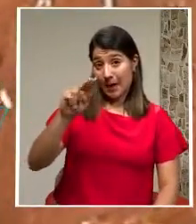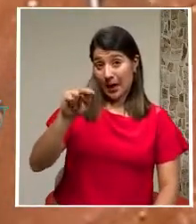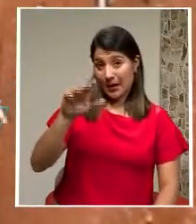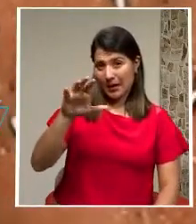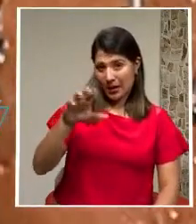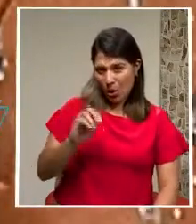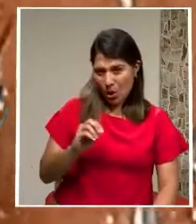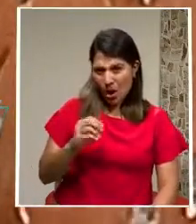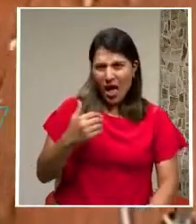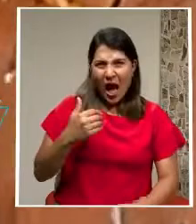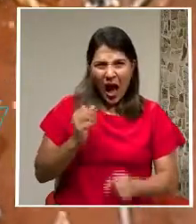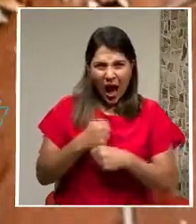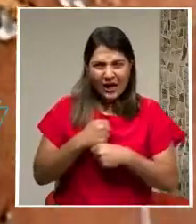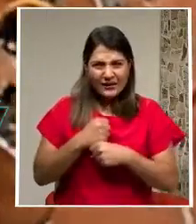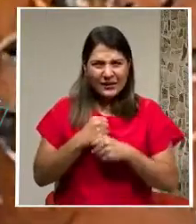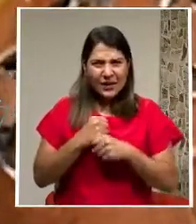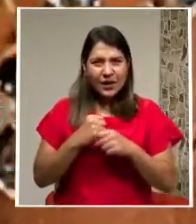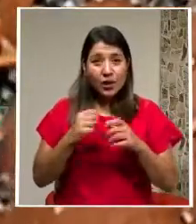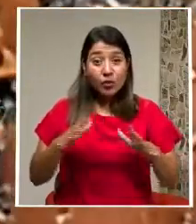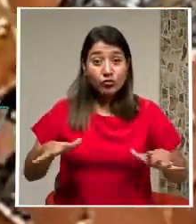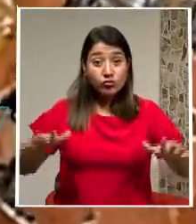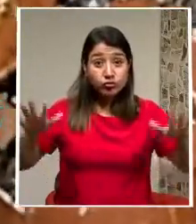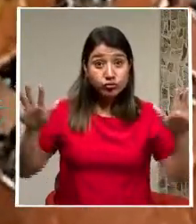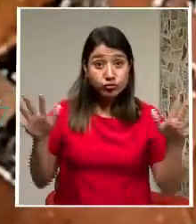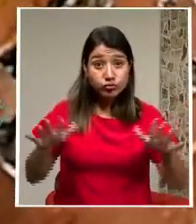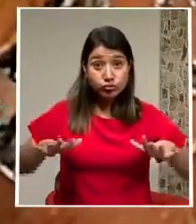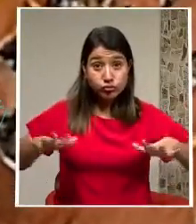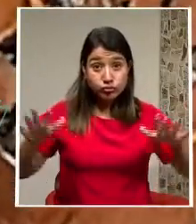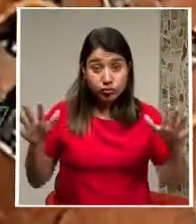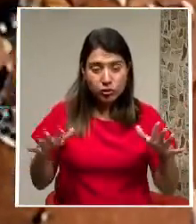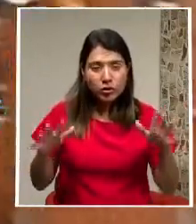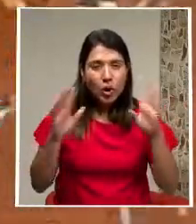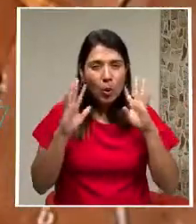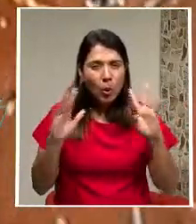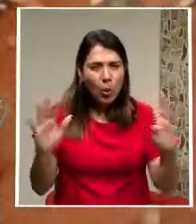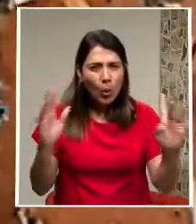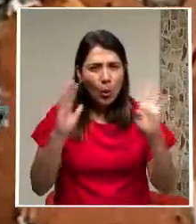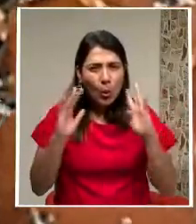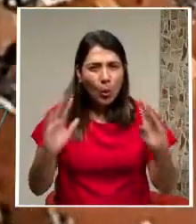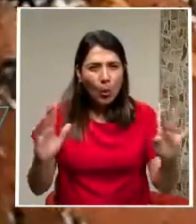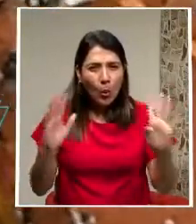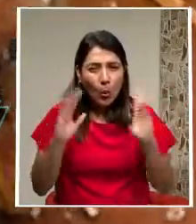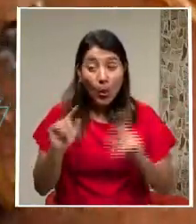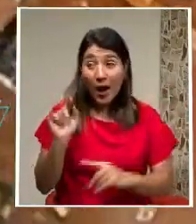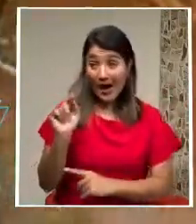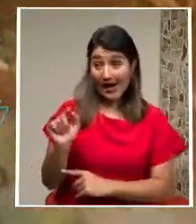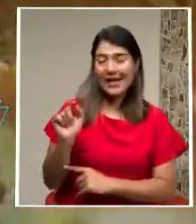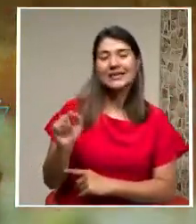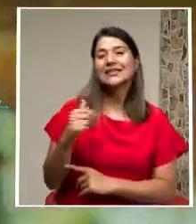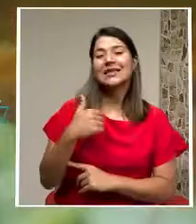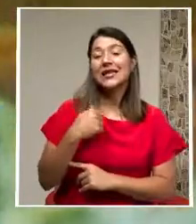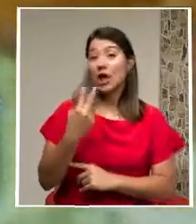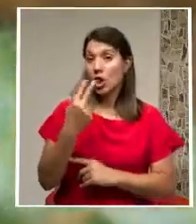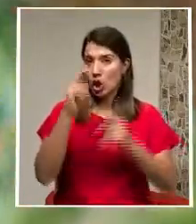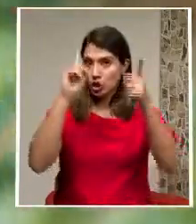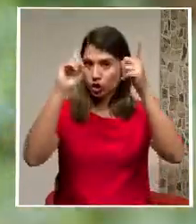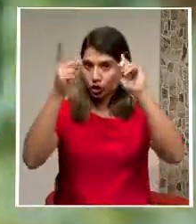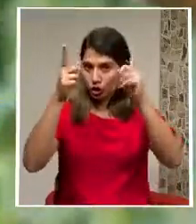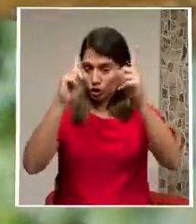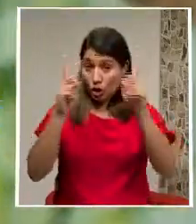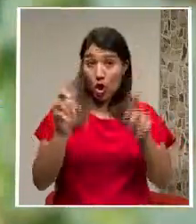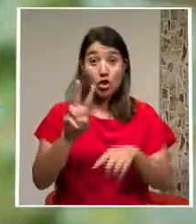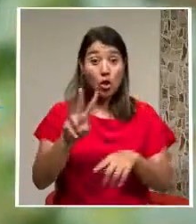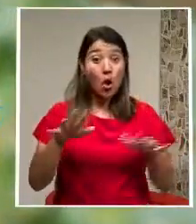melodía Lo hacen flotando Sus alas O piernas Juntas Este insecto Posee dos antenas Dos pares de